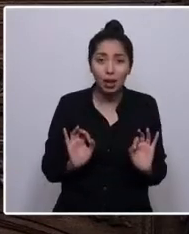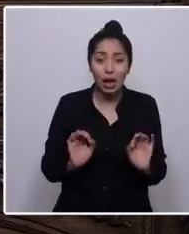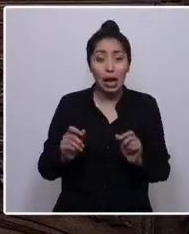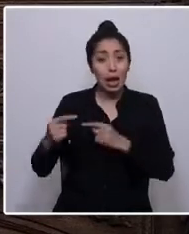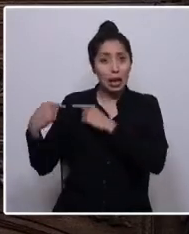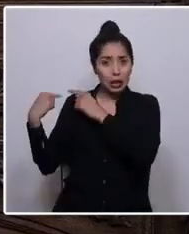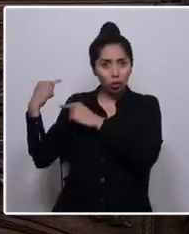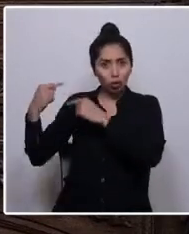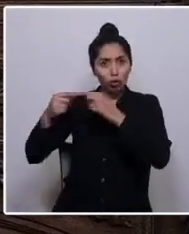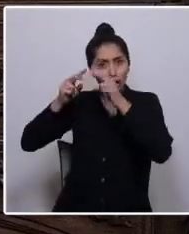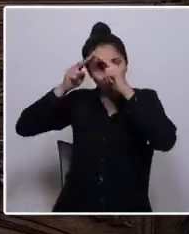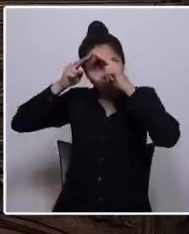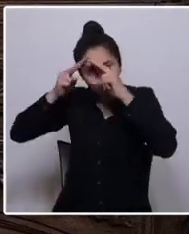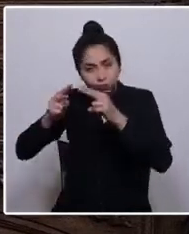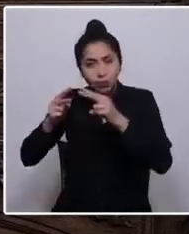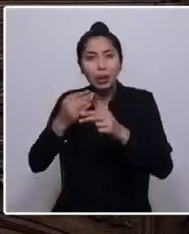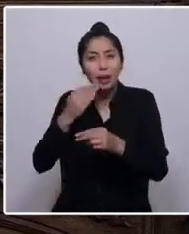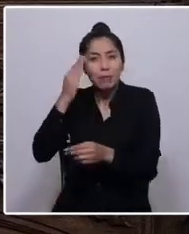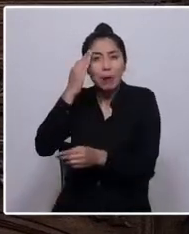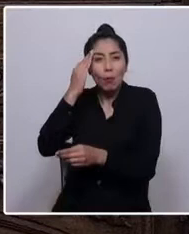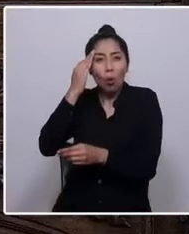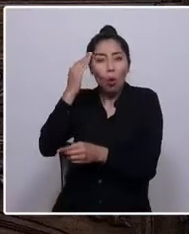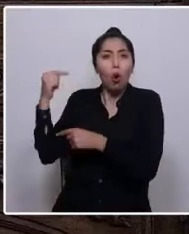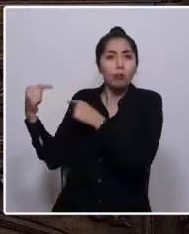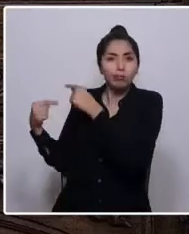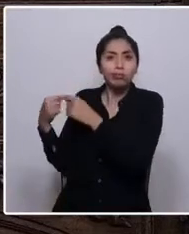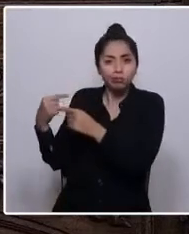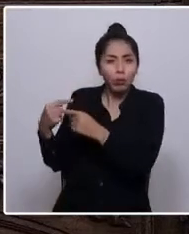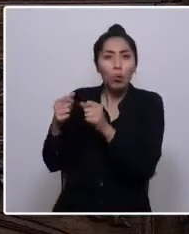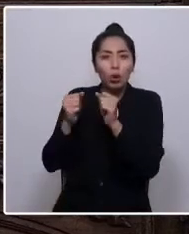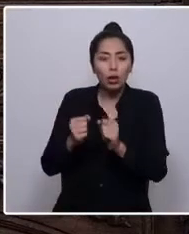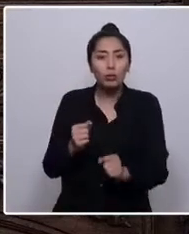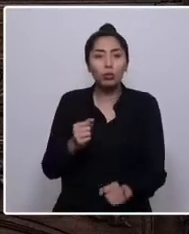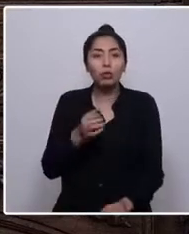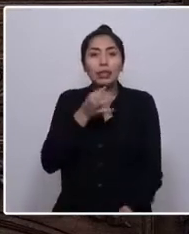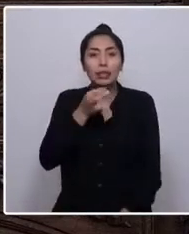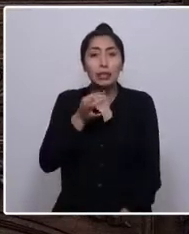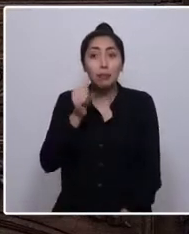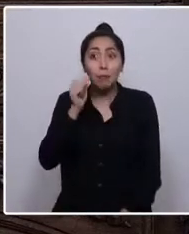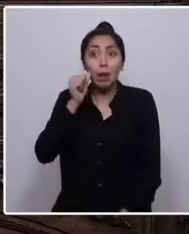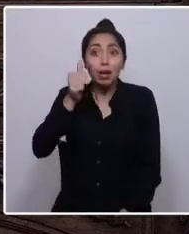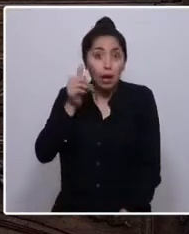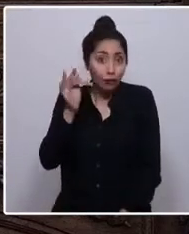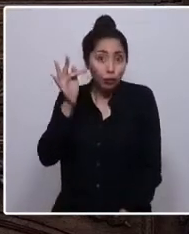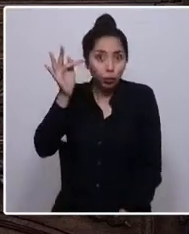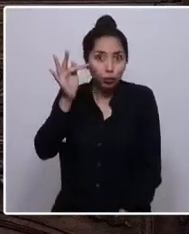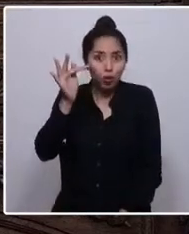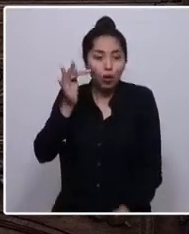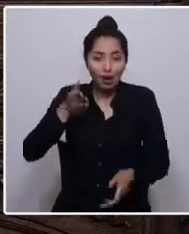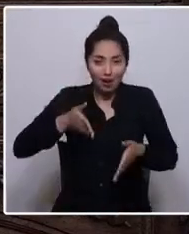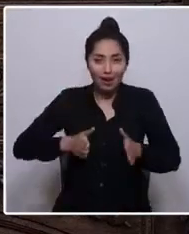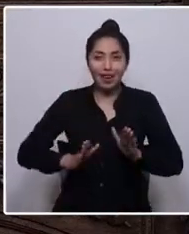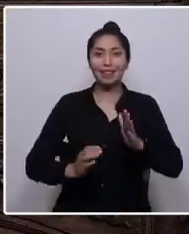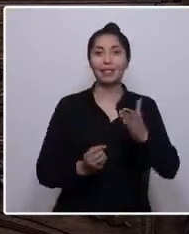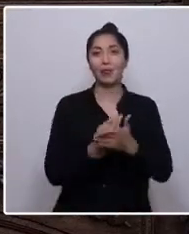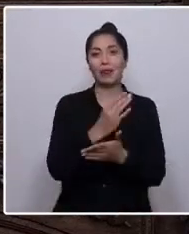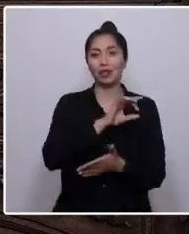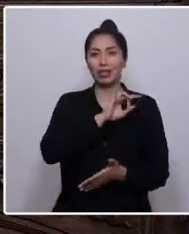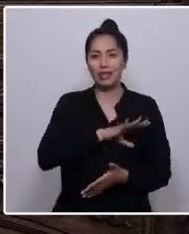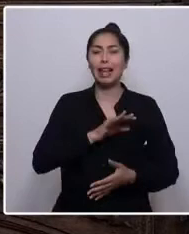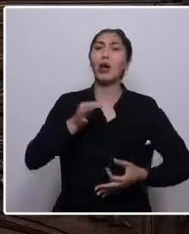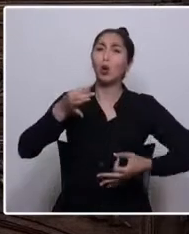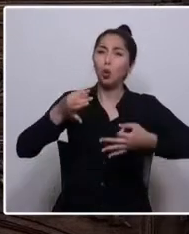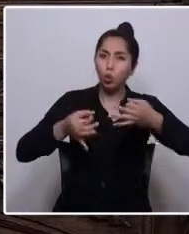que podamos decir mañana que ha nacido un nuevo Chile, justo, ecologista,